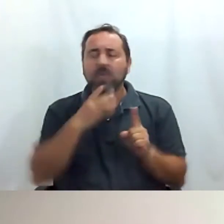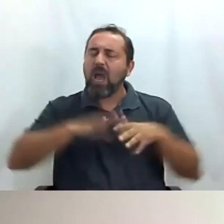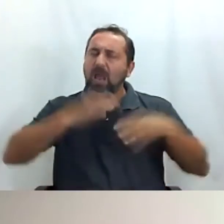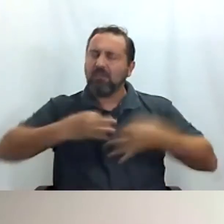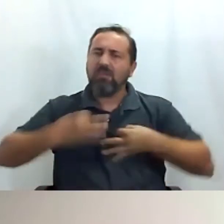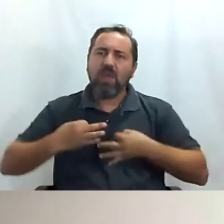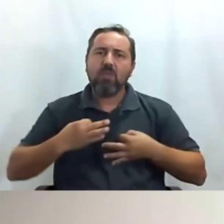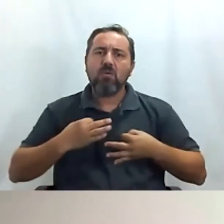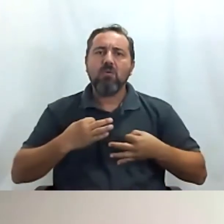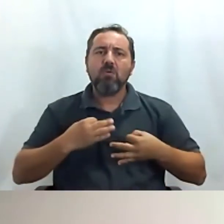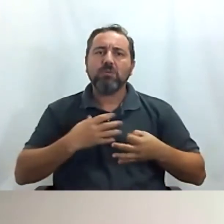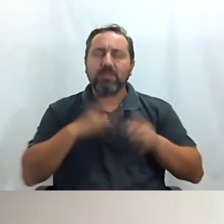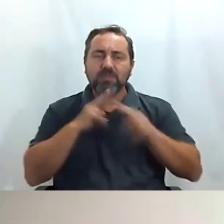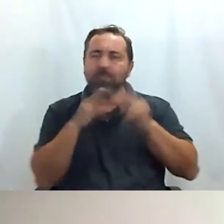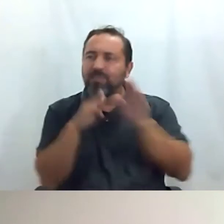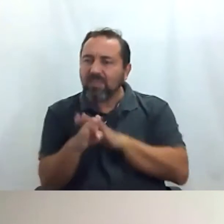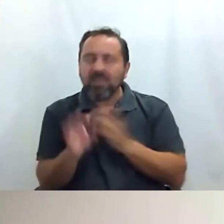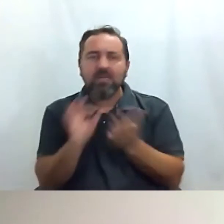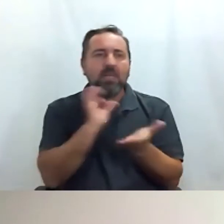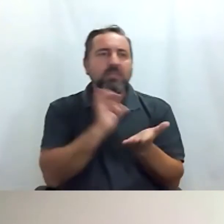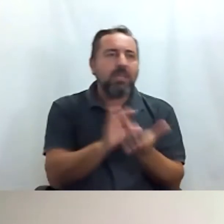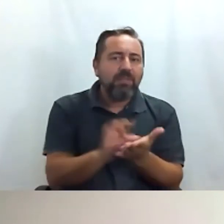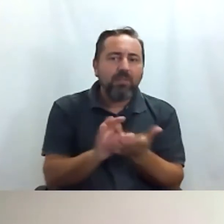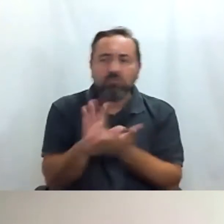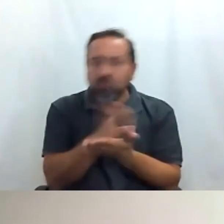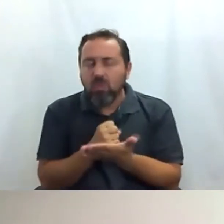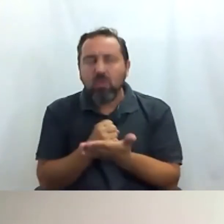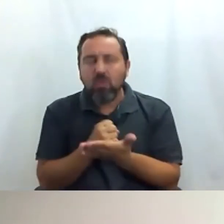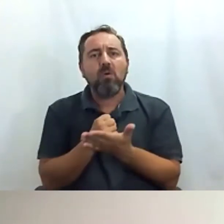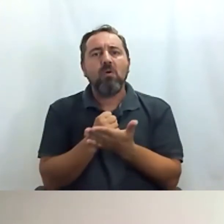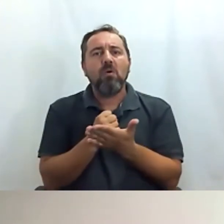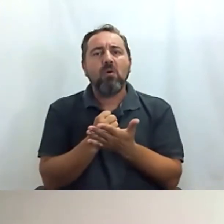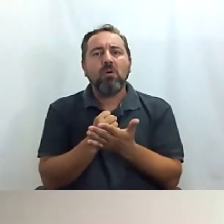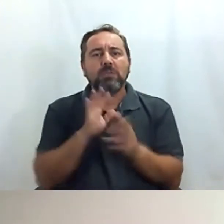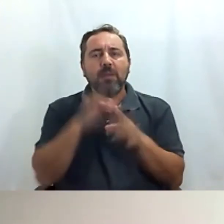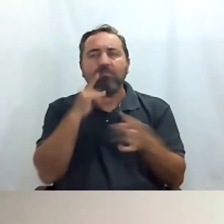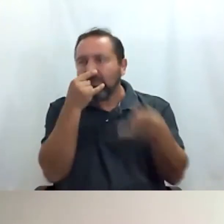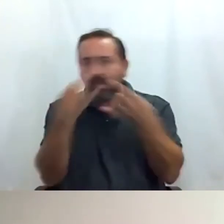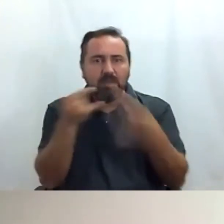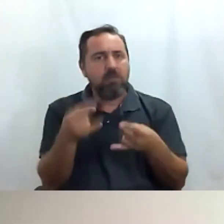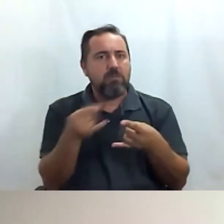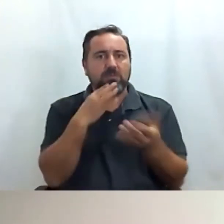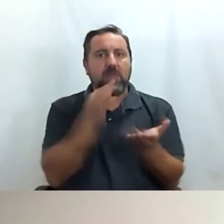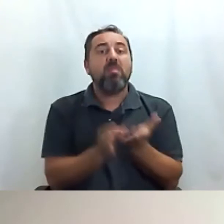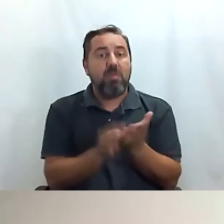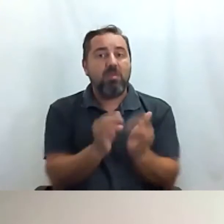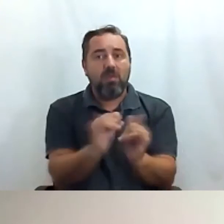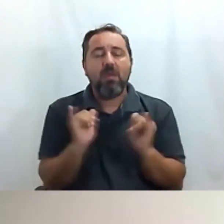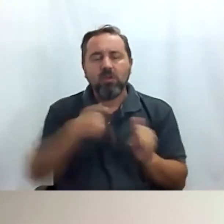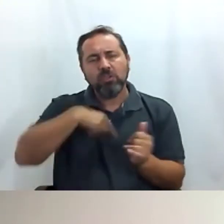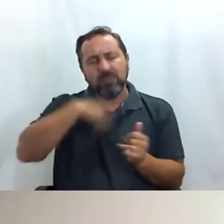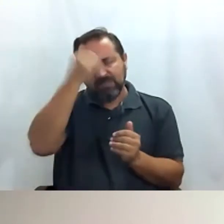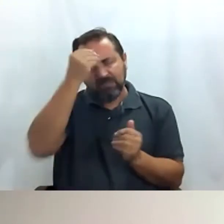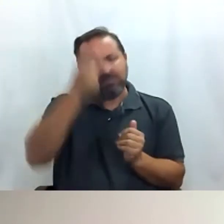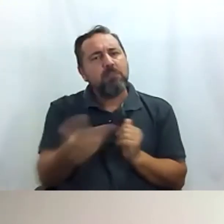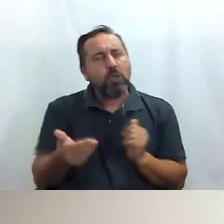el poder acceder a todos los servicios, a todos los atractivos que te ofrece la ciudad y creíamos que